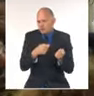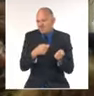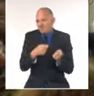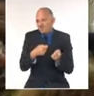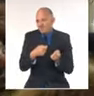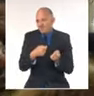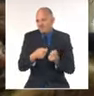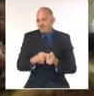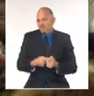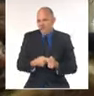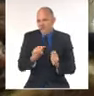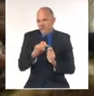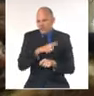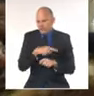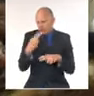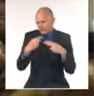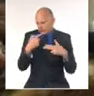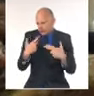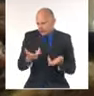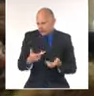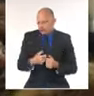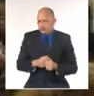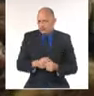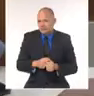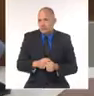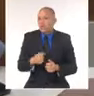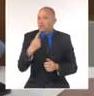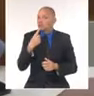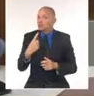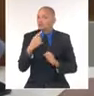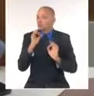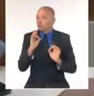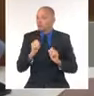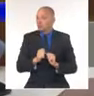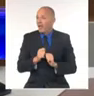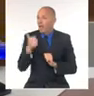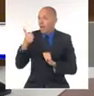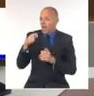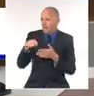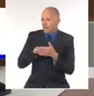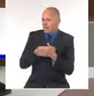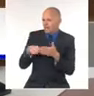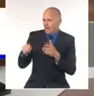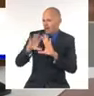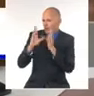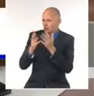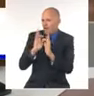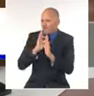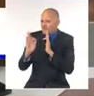dinámica mediática y de inmediato